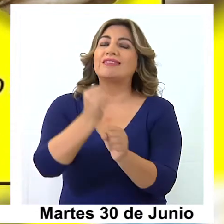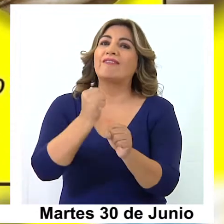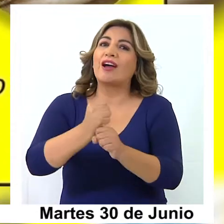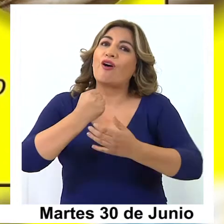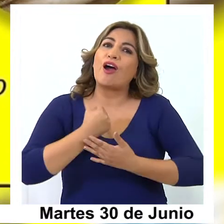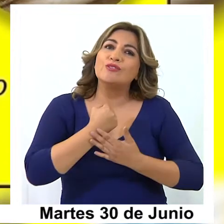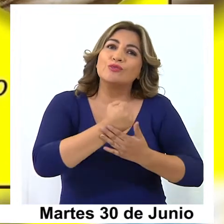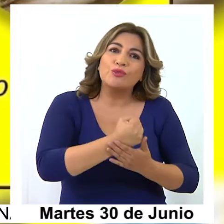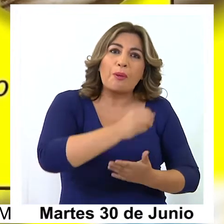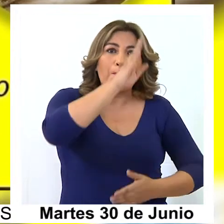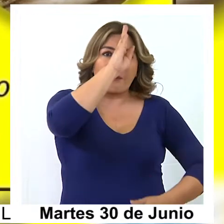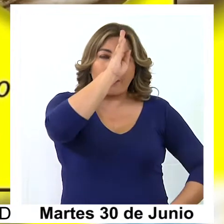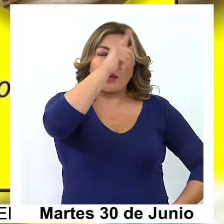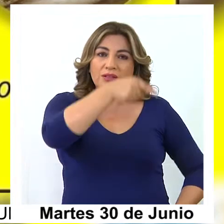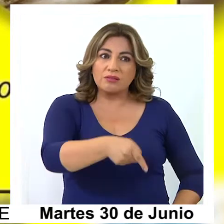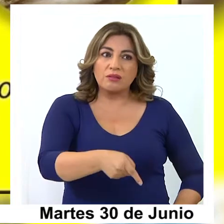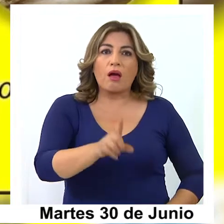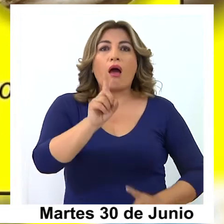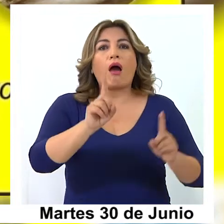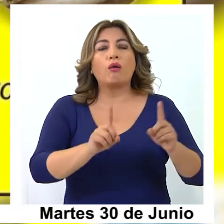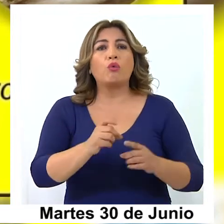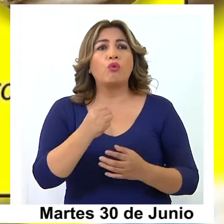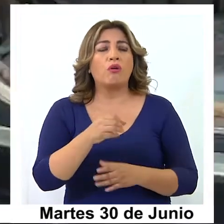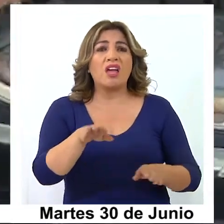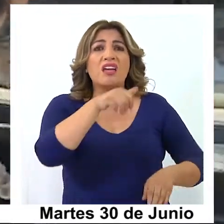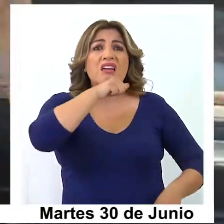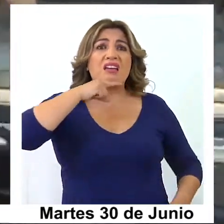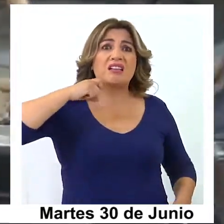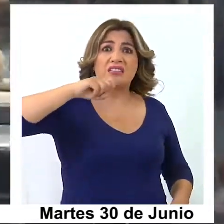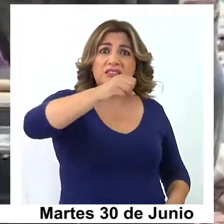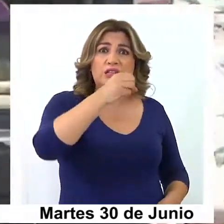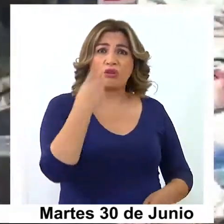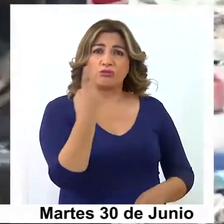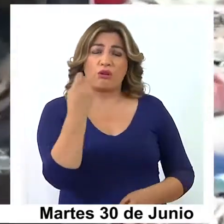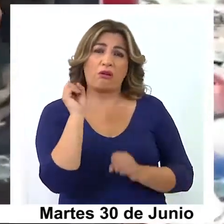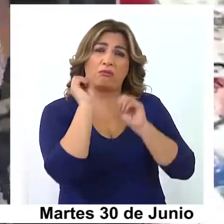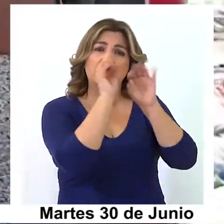ayuda a estos perritos que cruelmente son abandonados en La Pampa.